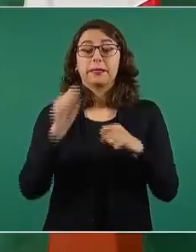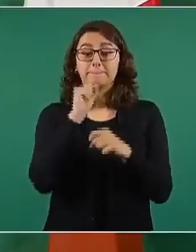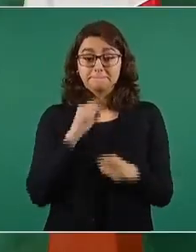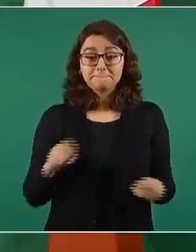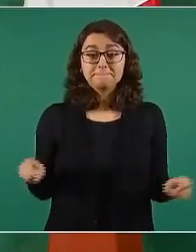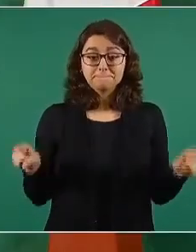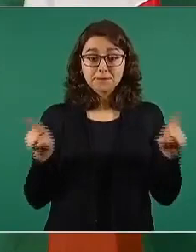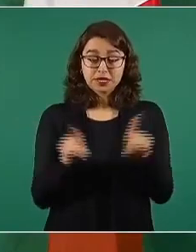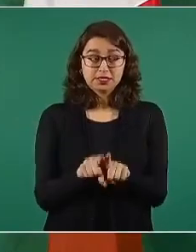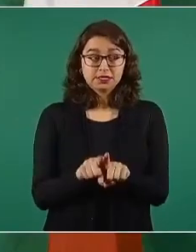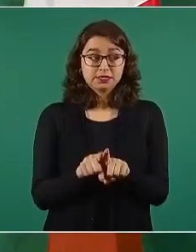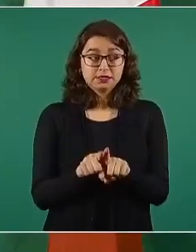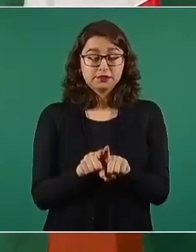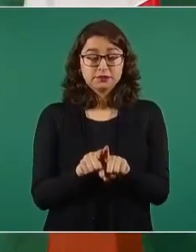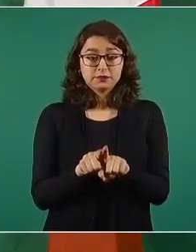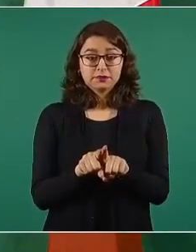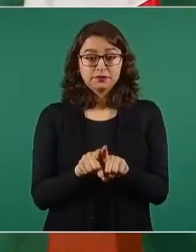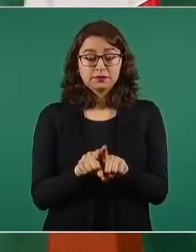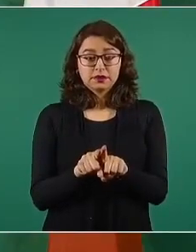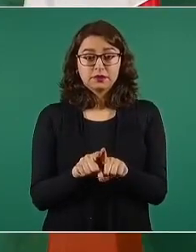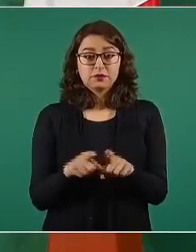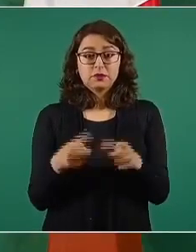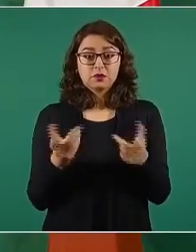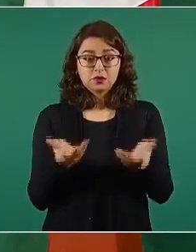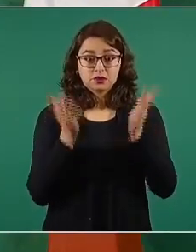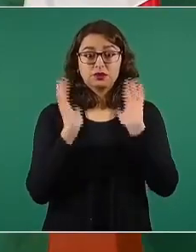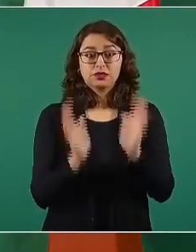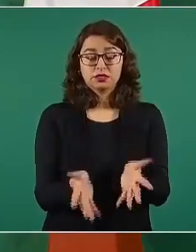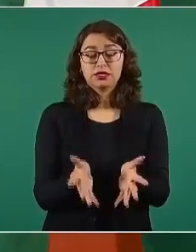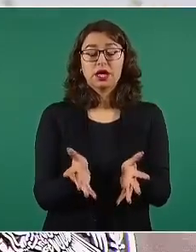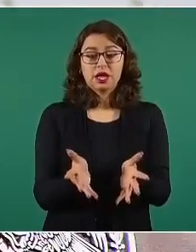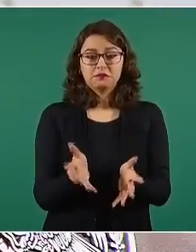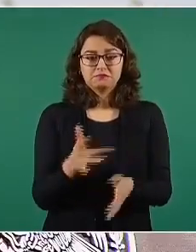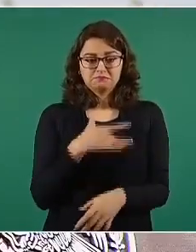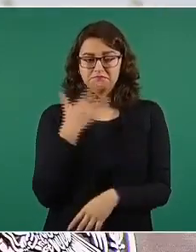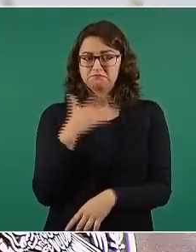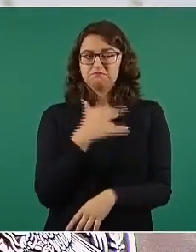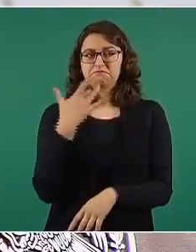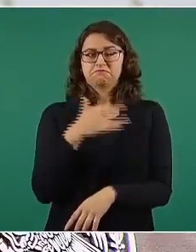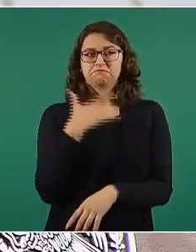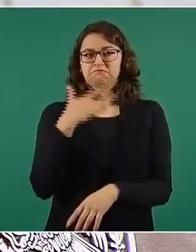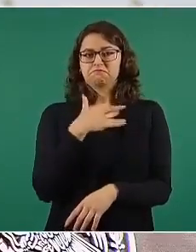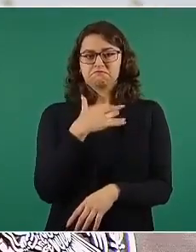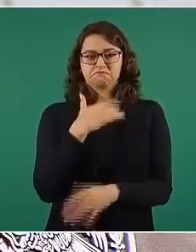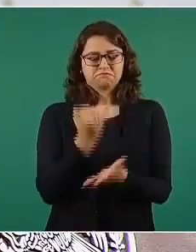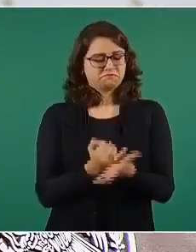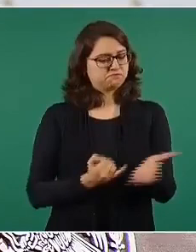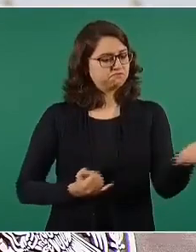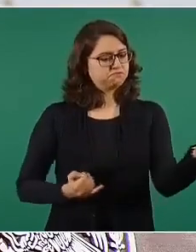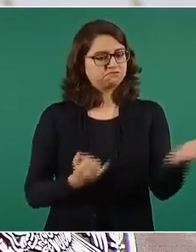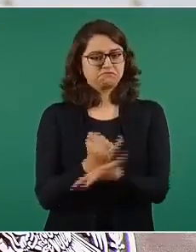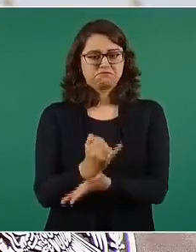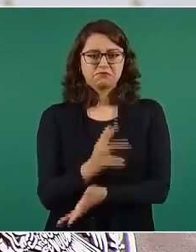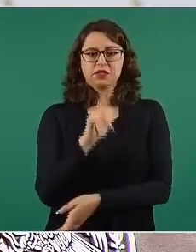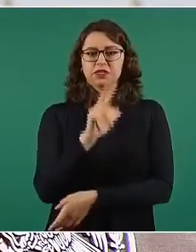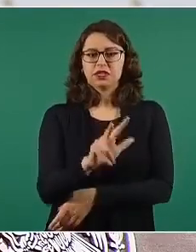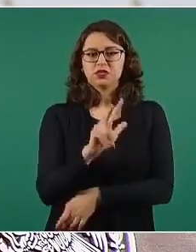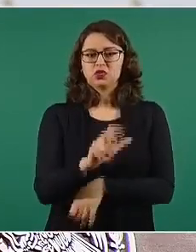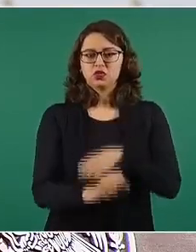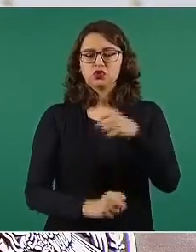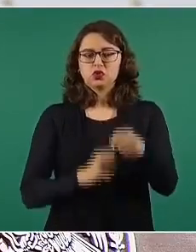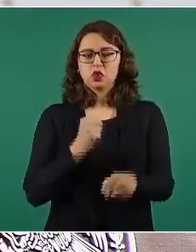al 100 por ciento de 18 años en adelante